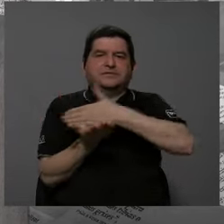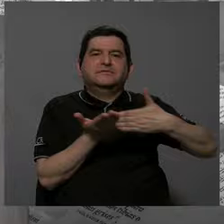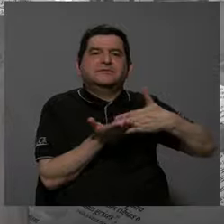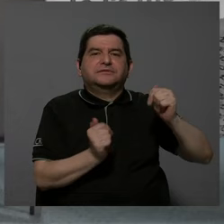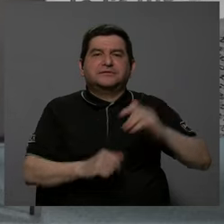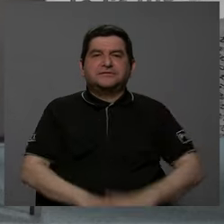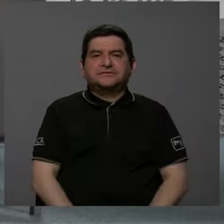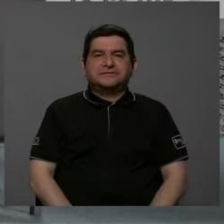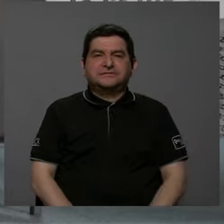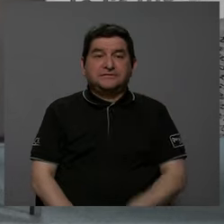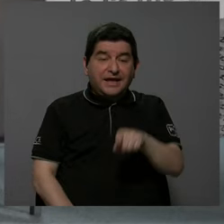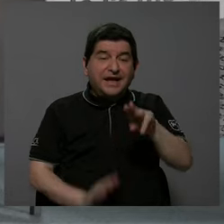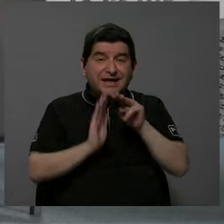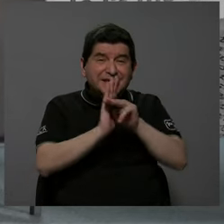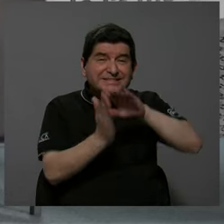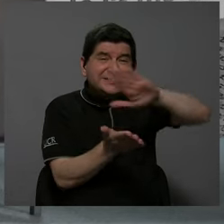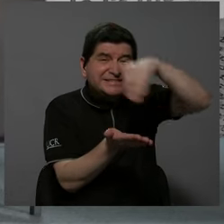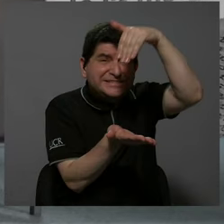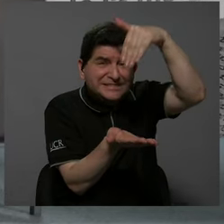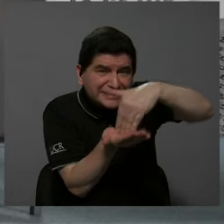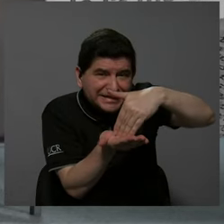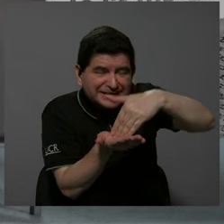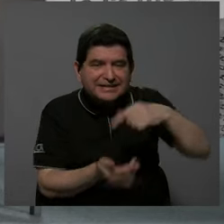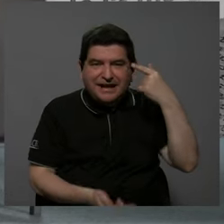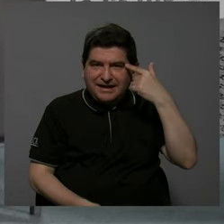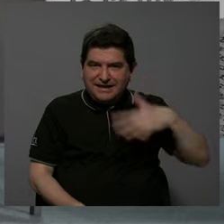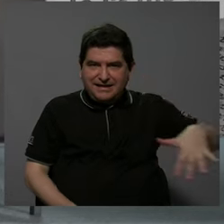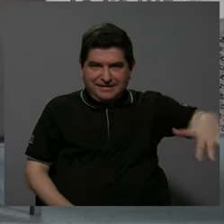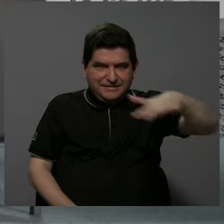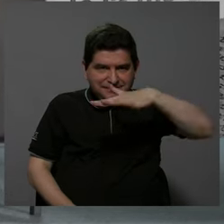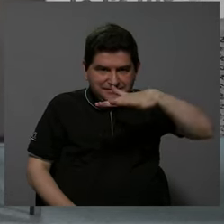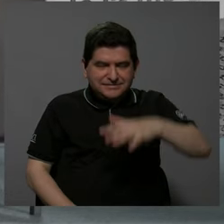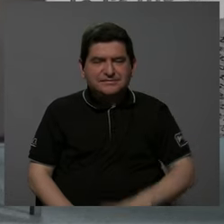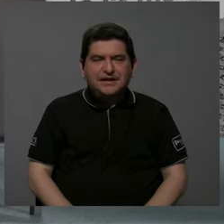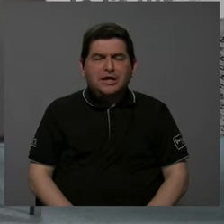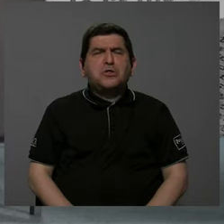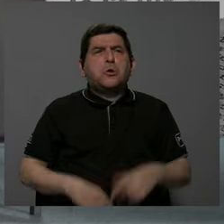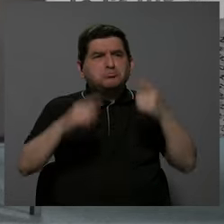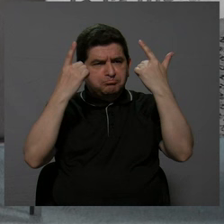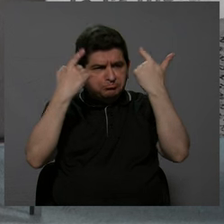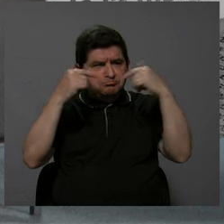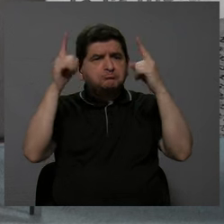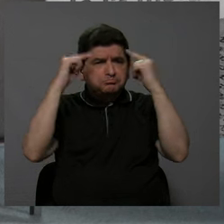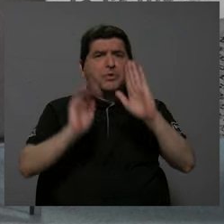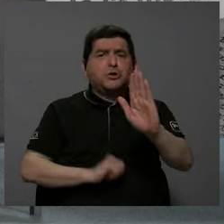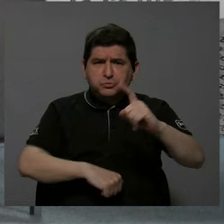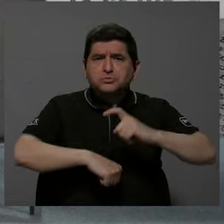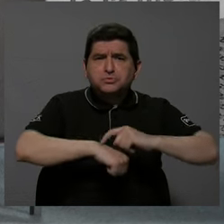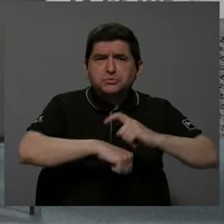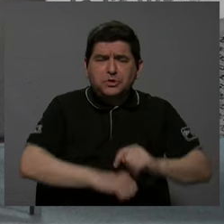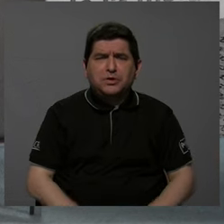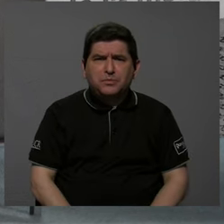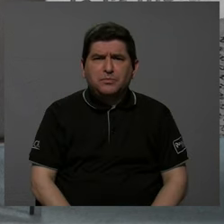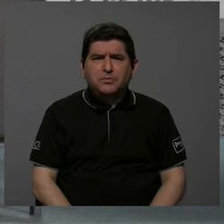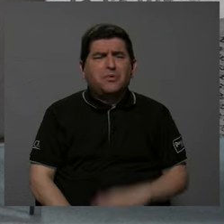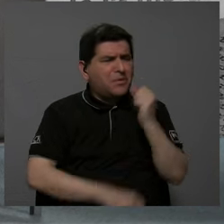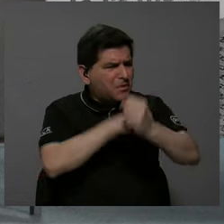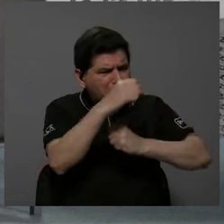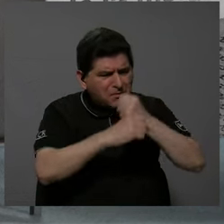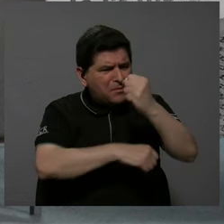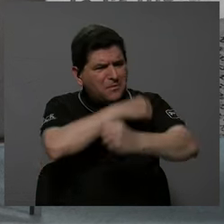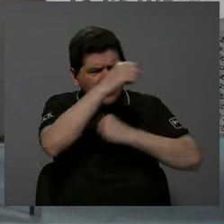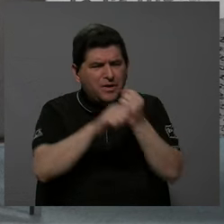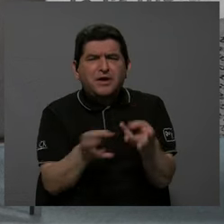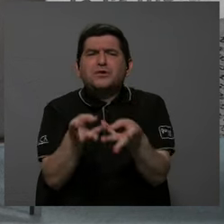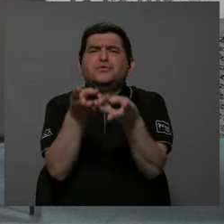fronteras. Ese modelo centralista del Estado fue un modelo exitoso. Fue un modelo que durante muchísimos